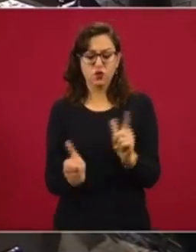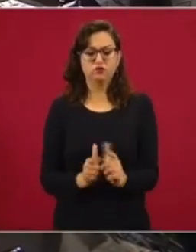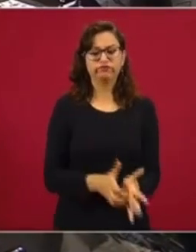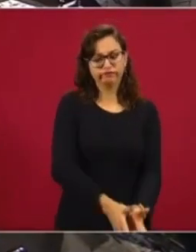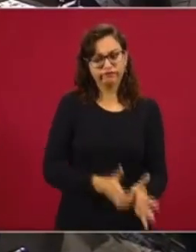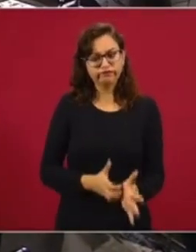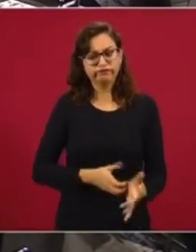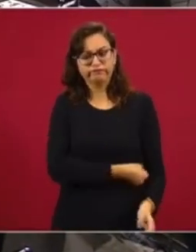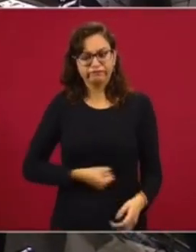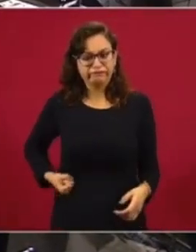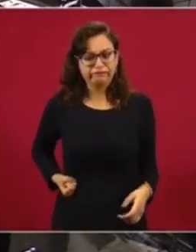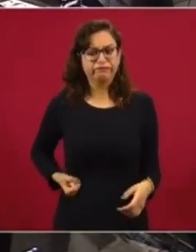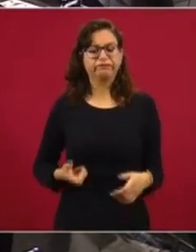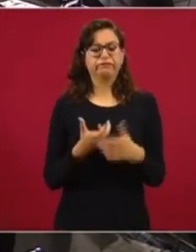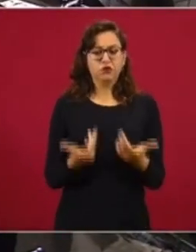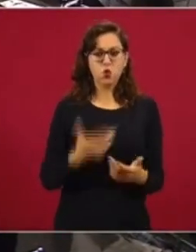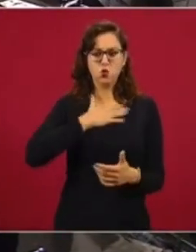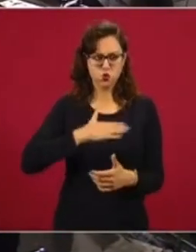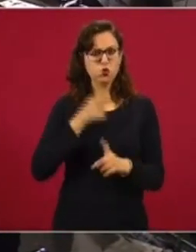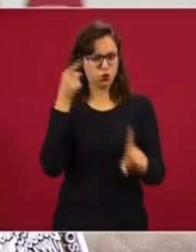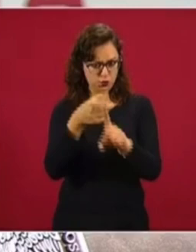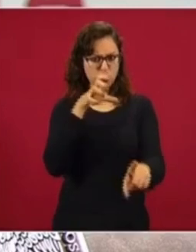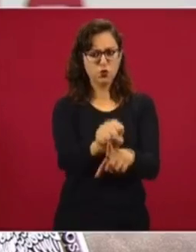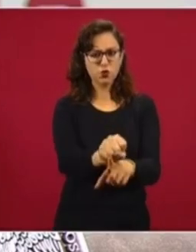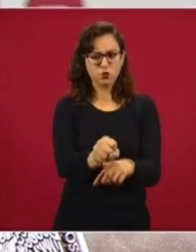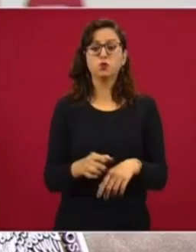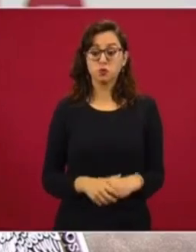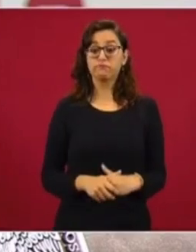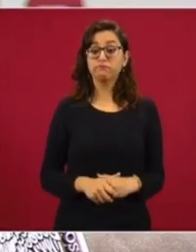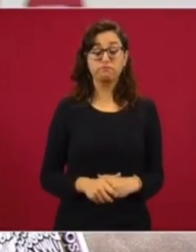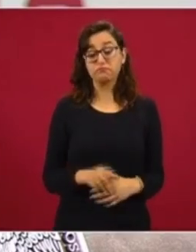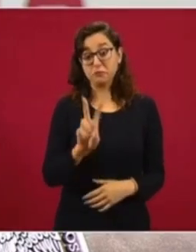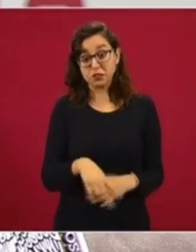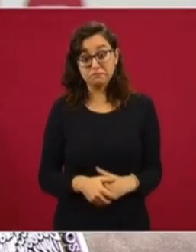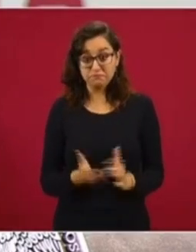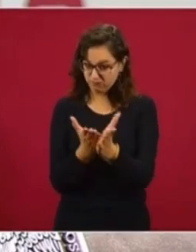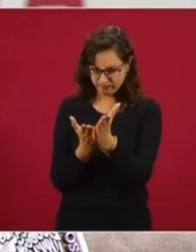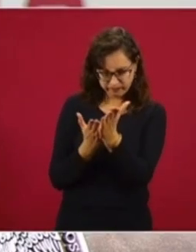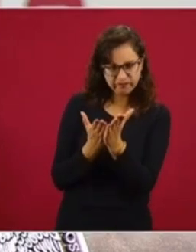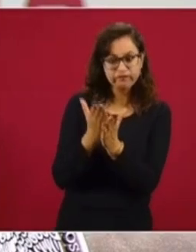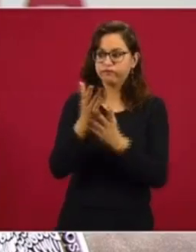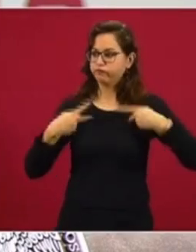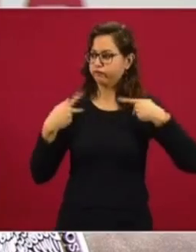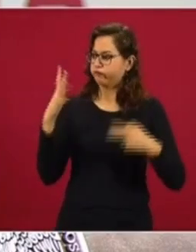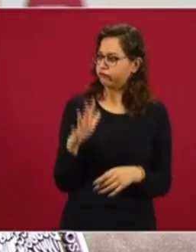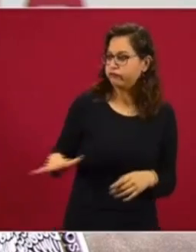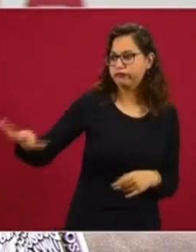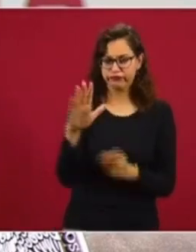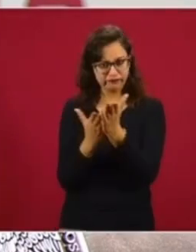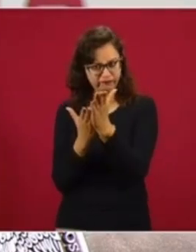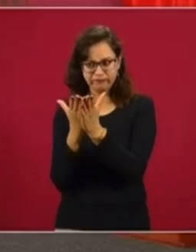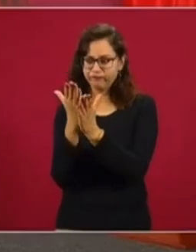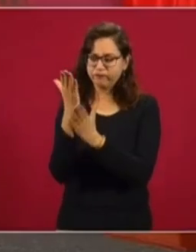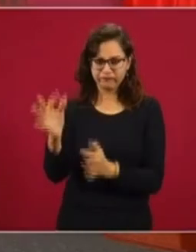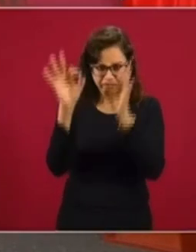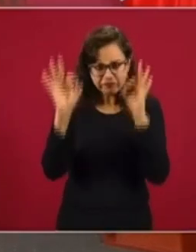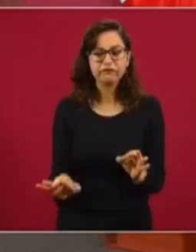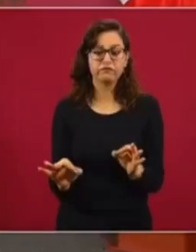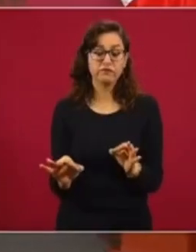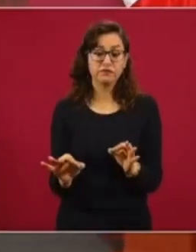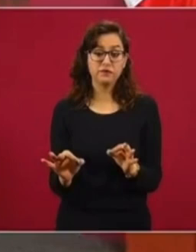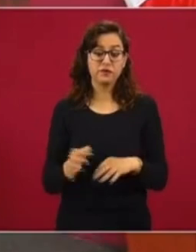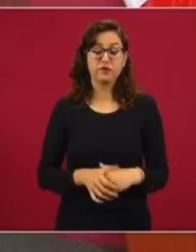sobrio, para hacer justicia. Entonces, sí, es lealtad al pueblo, básicamente. No,